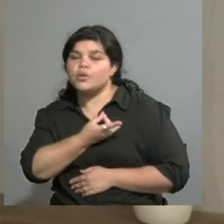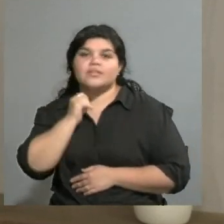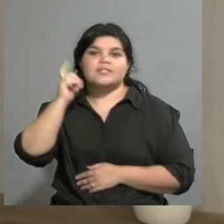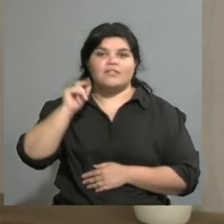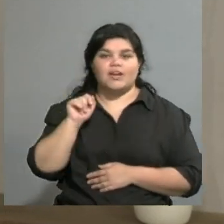la 208.